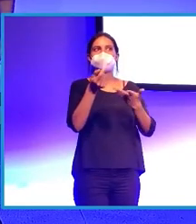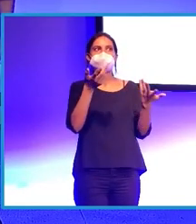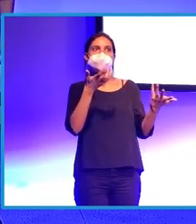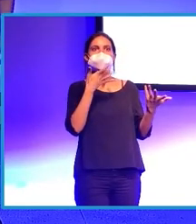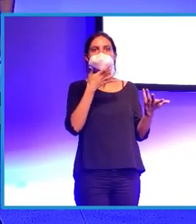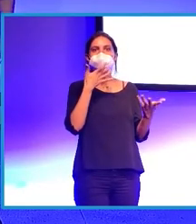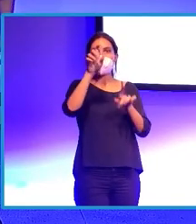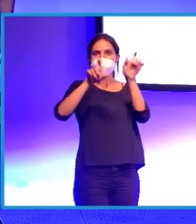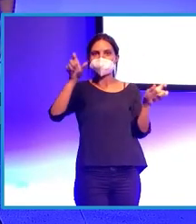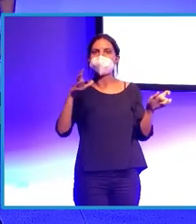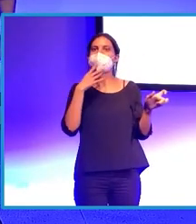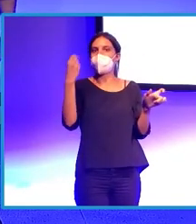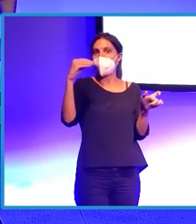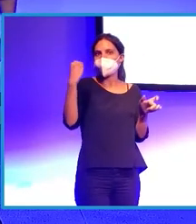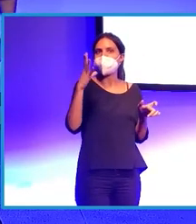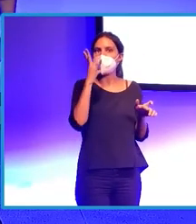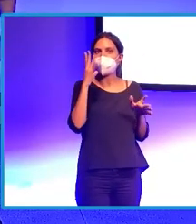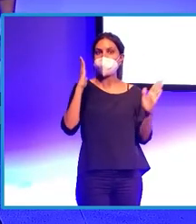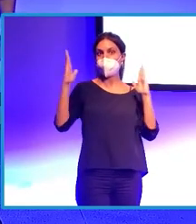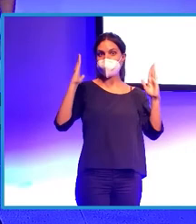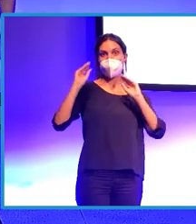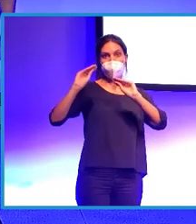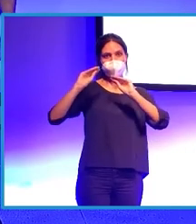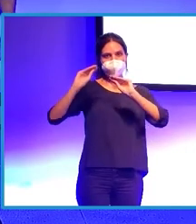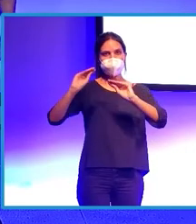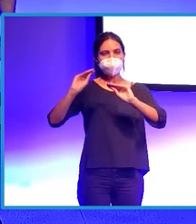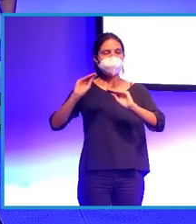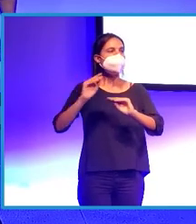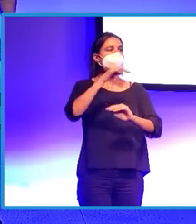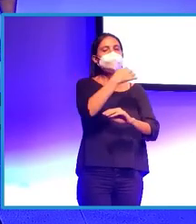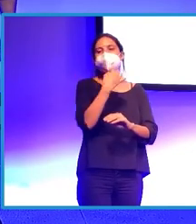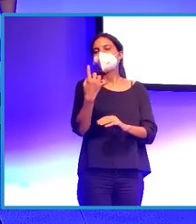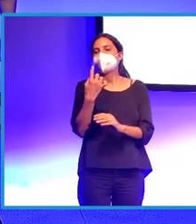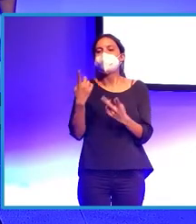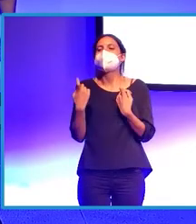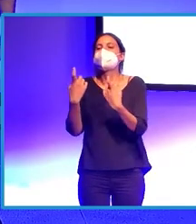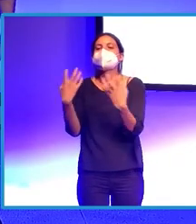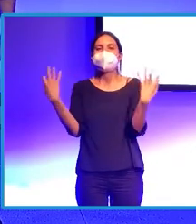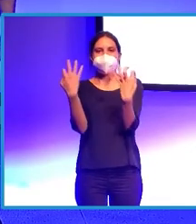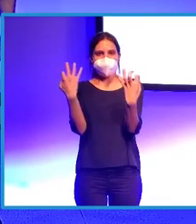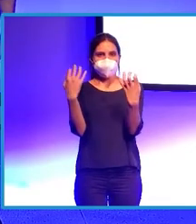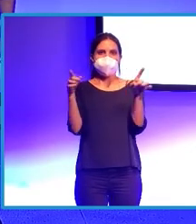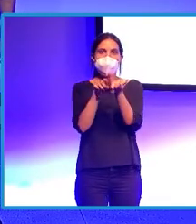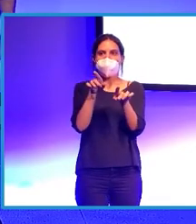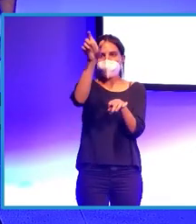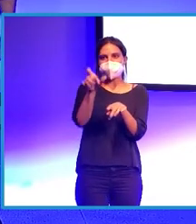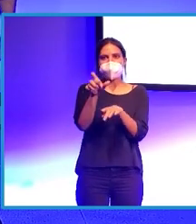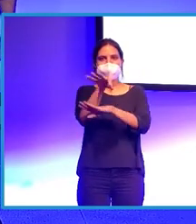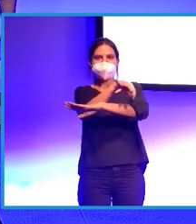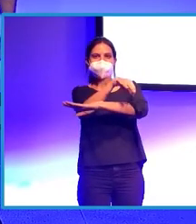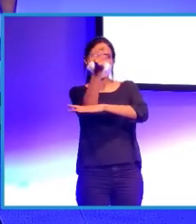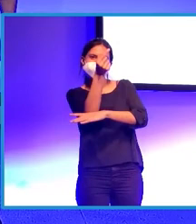repente poder hacer lo mismo que están haciendo ustedes. ¿Qué necesitan? Aparte de, bueno, como un diseñador que les recomiendan, un programador,